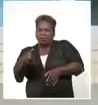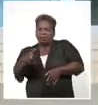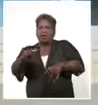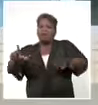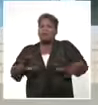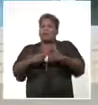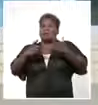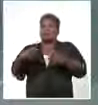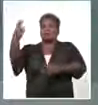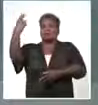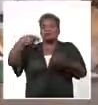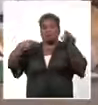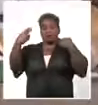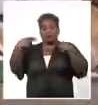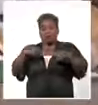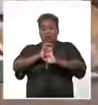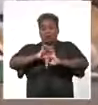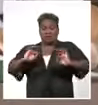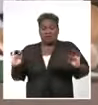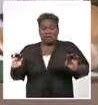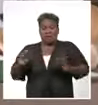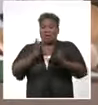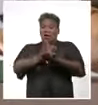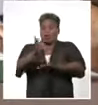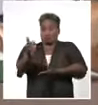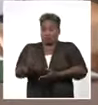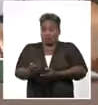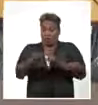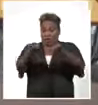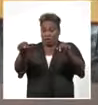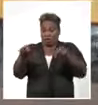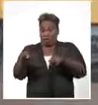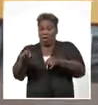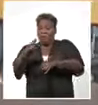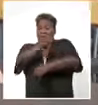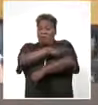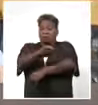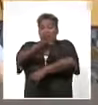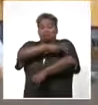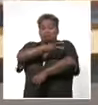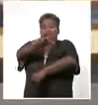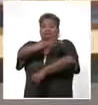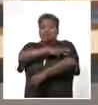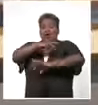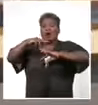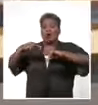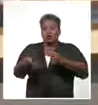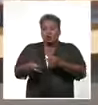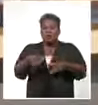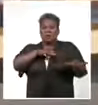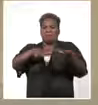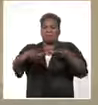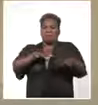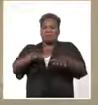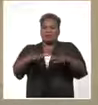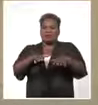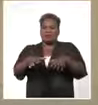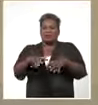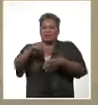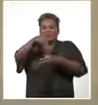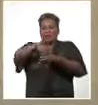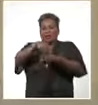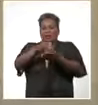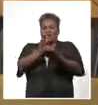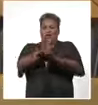de las indicaciones sanitarias. Los alumnos de las distintas enseñanzas retomarán la preparación educativa en las unidades y también